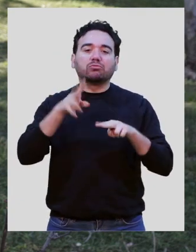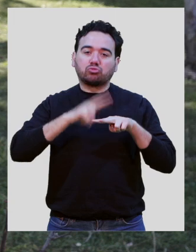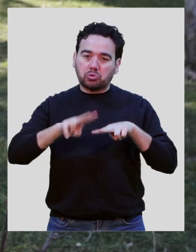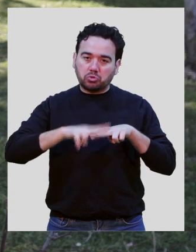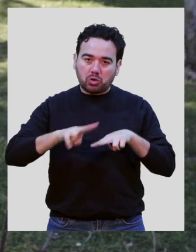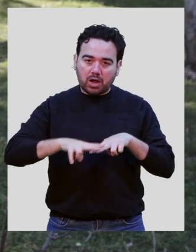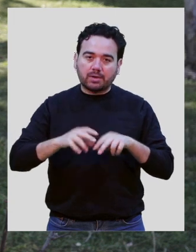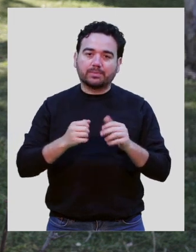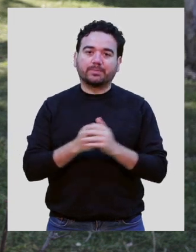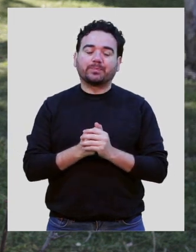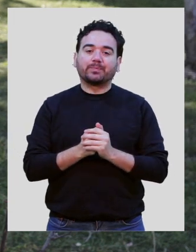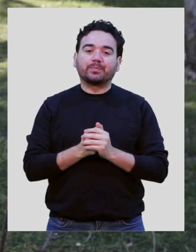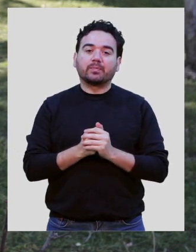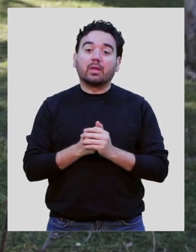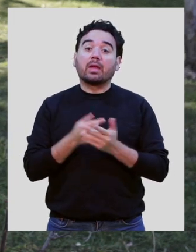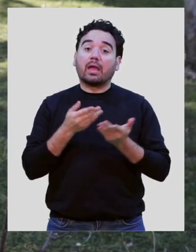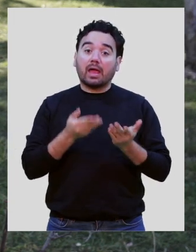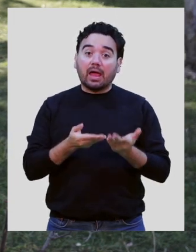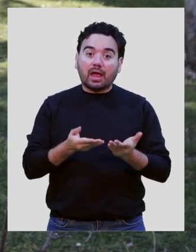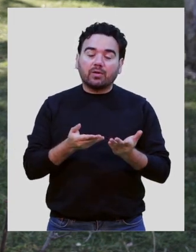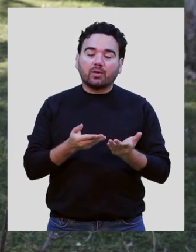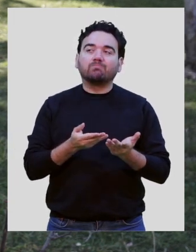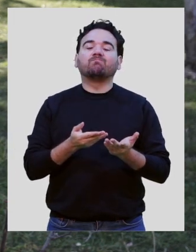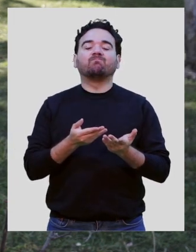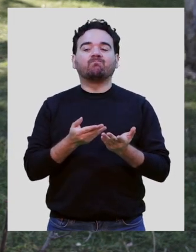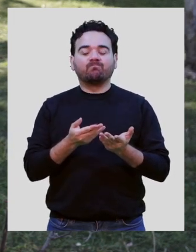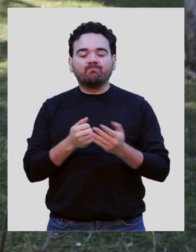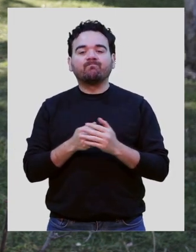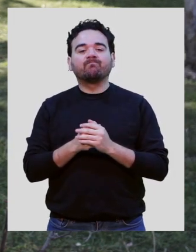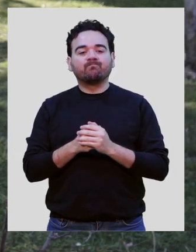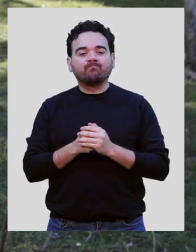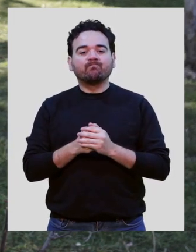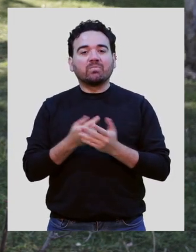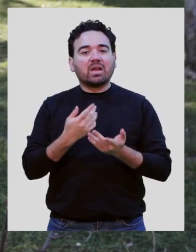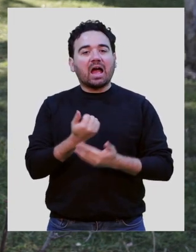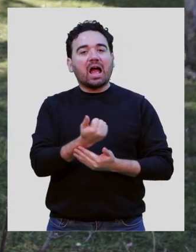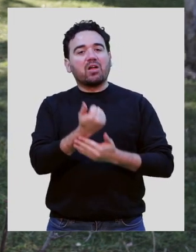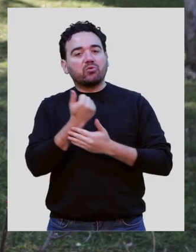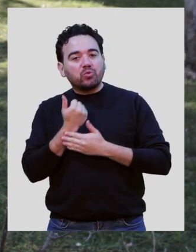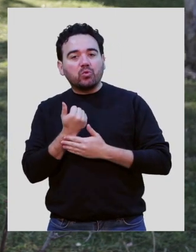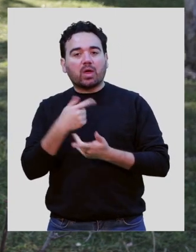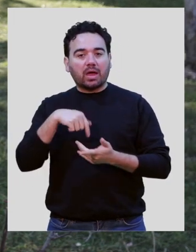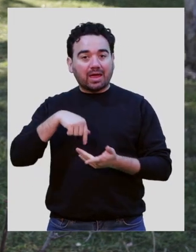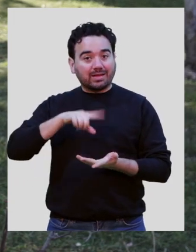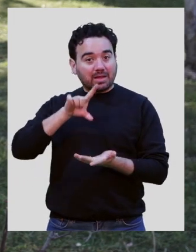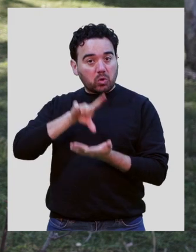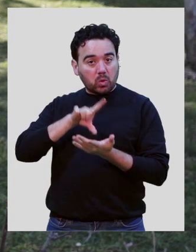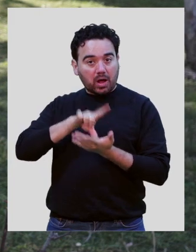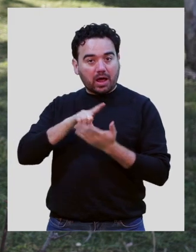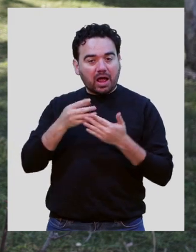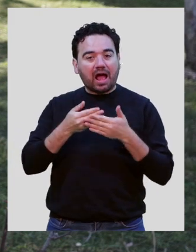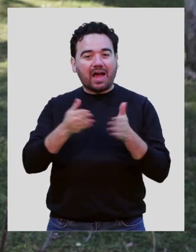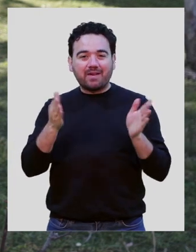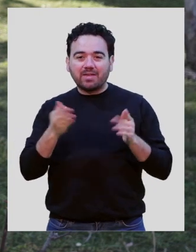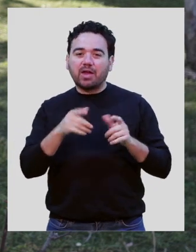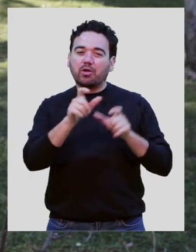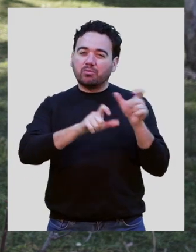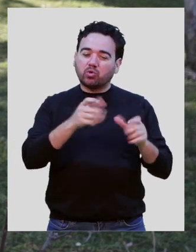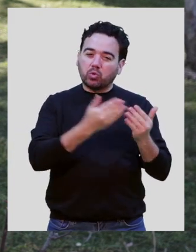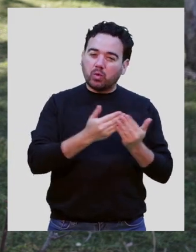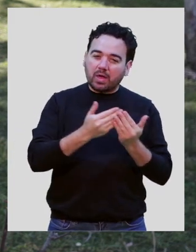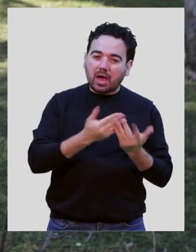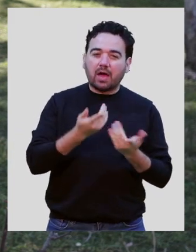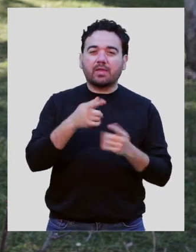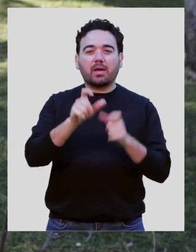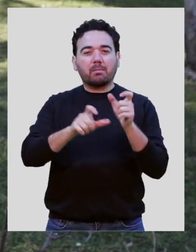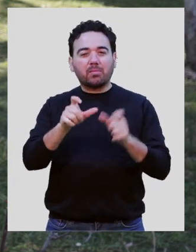algunos desafíos que tenemos en esa materia pero que sin duda nos harán de este lugar que es un lugar que acoge a estudiantes,